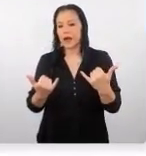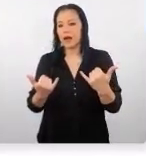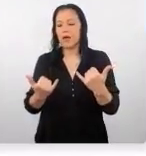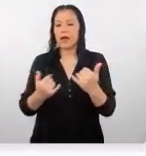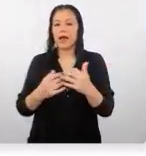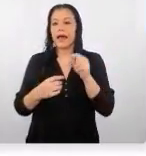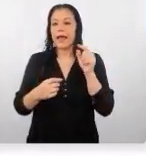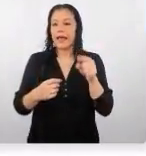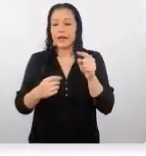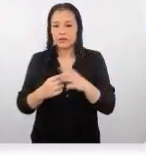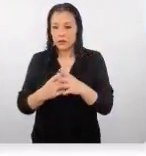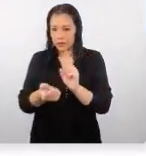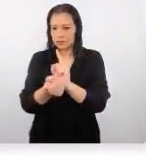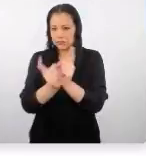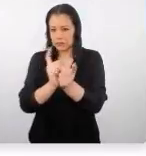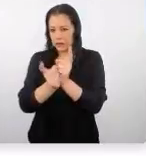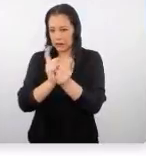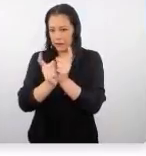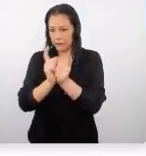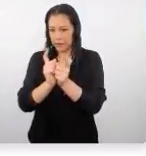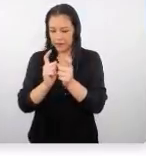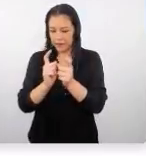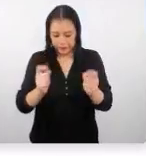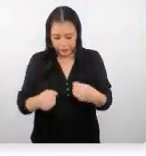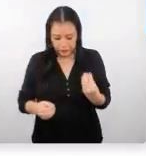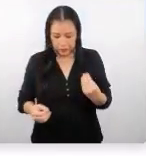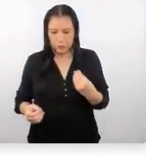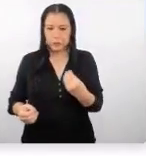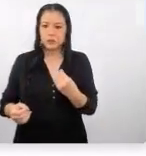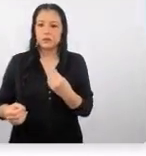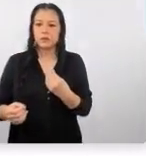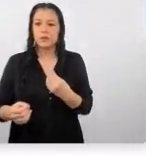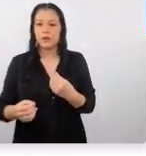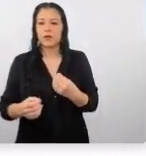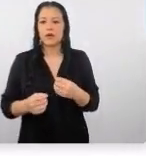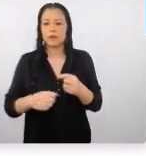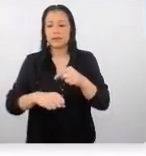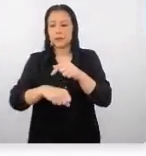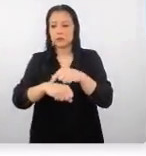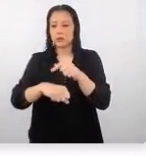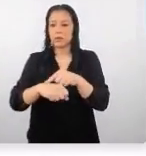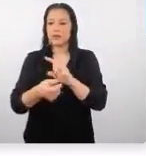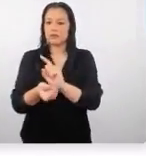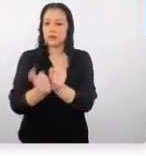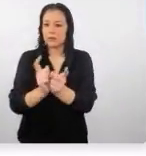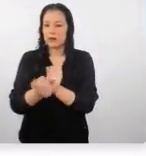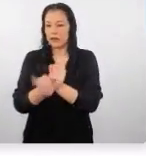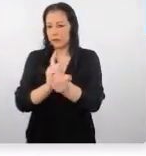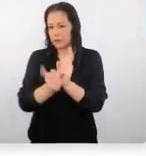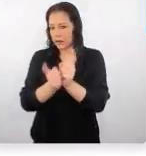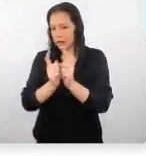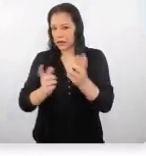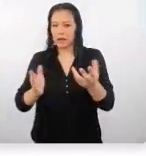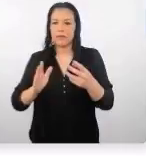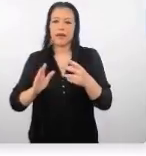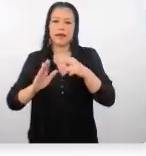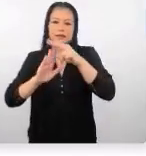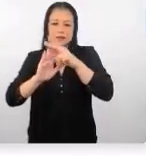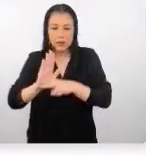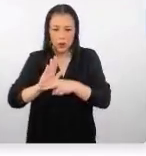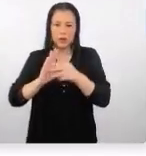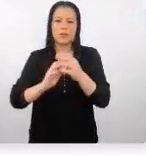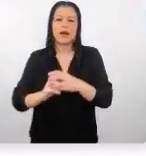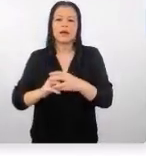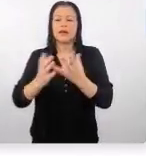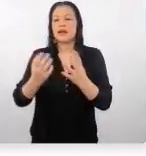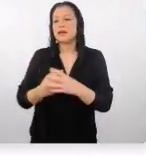anticipación varía porque como estamos en un momento donde cambia constantemente las restricciones de viaje,